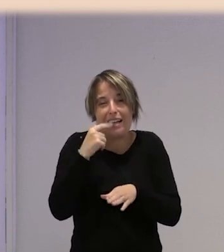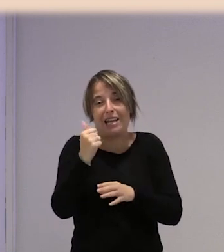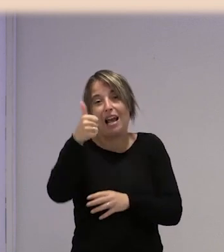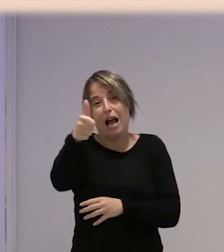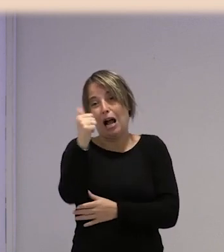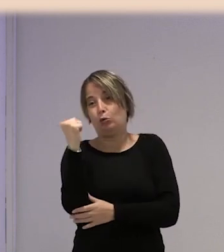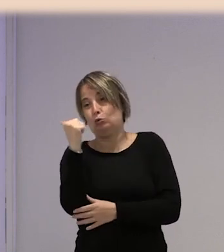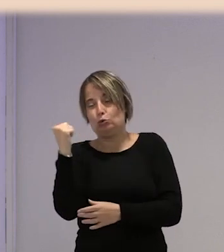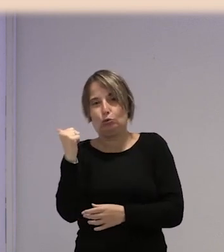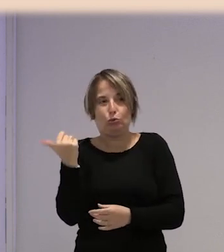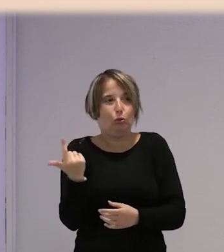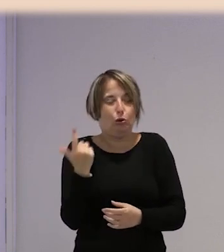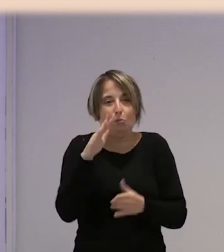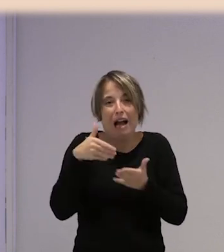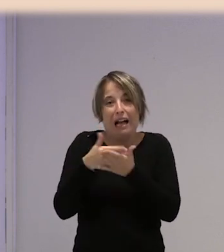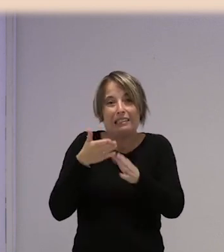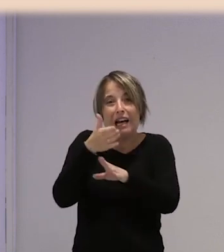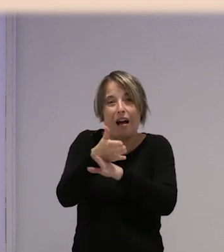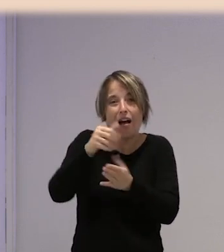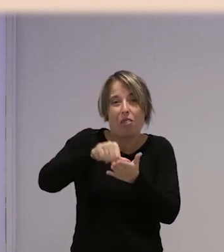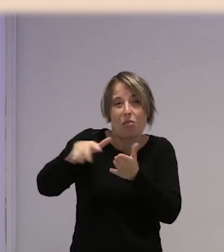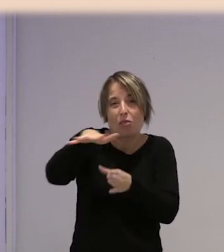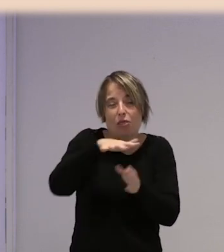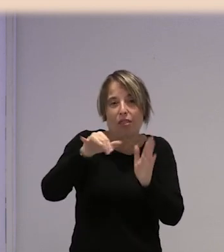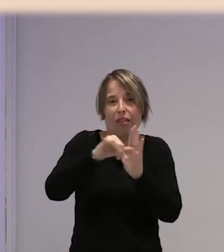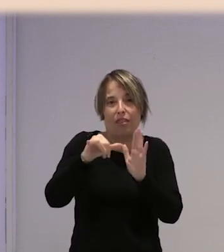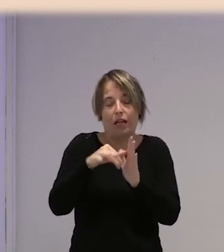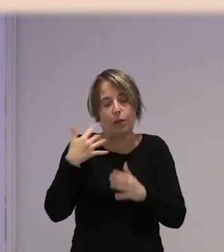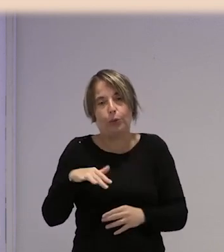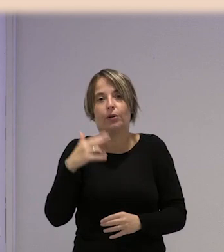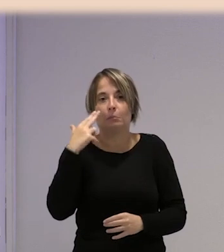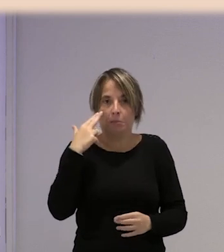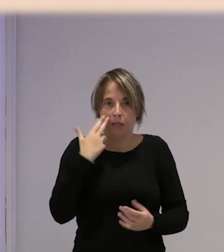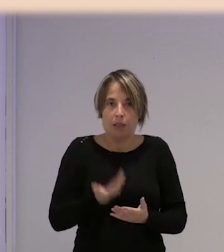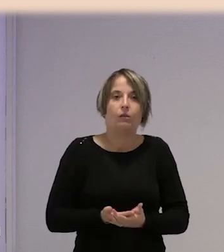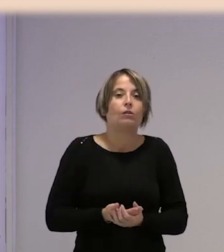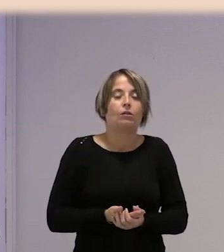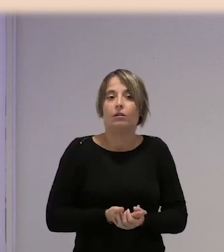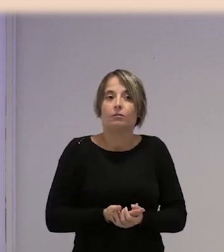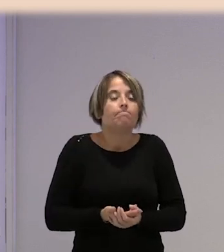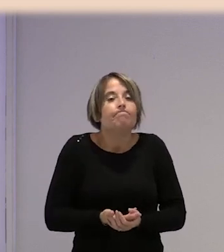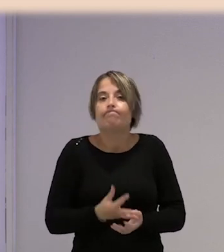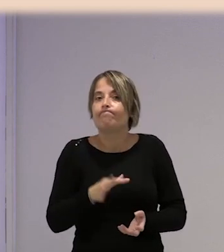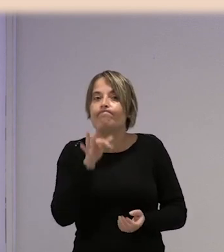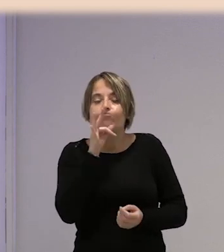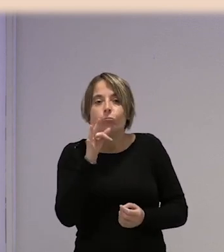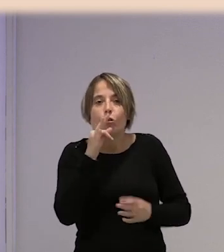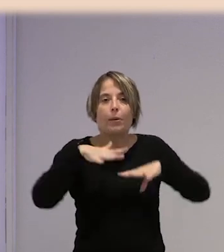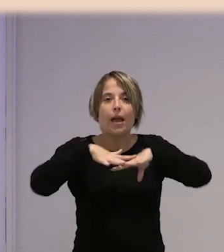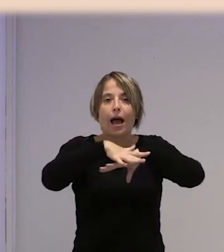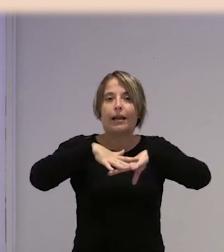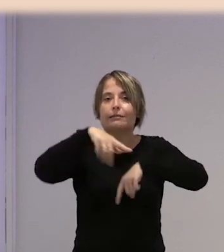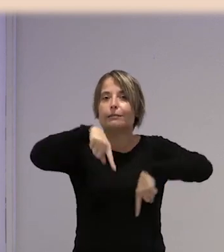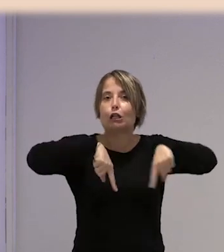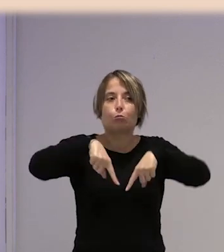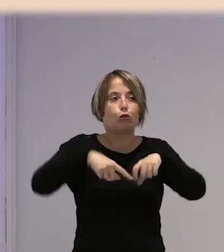los núcleos poblacionales más cercanos, ¿no? Y sin embargo, pues no se ha creado todavía una red de transporte